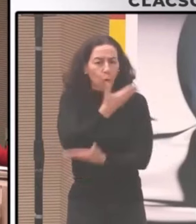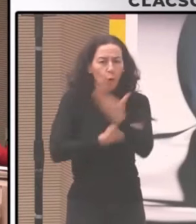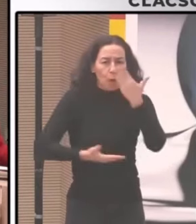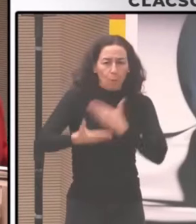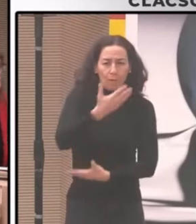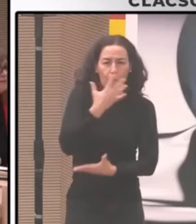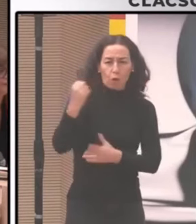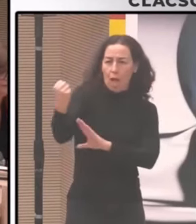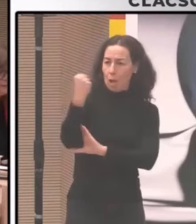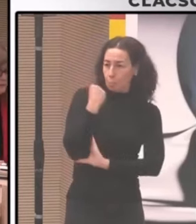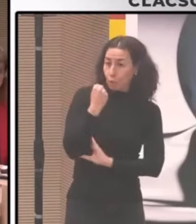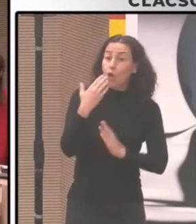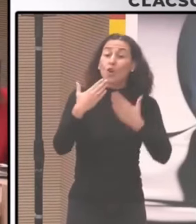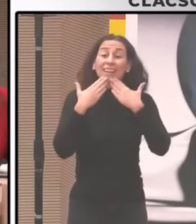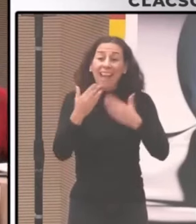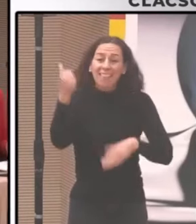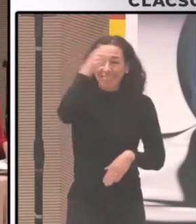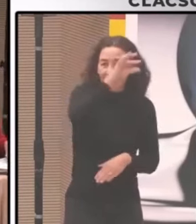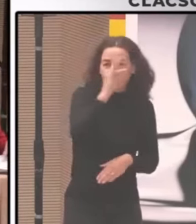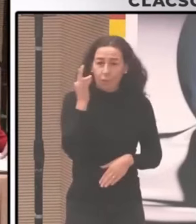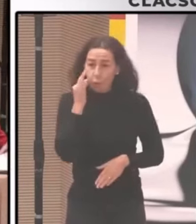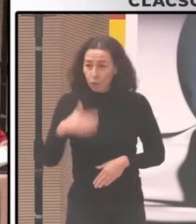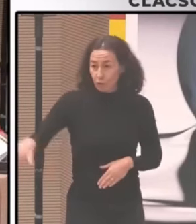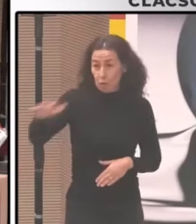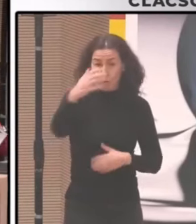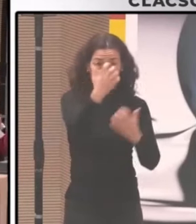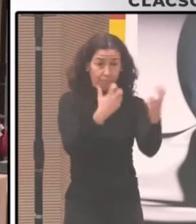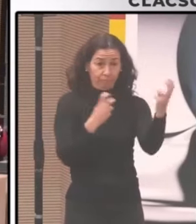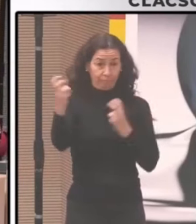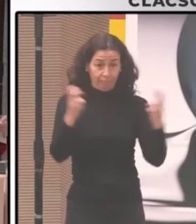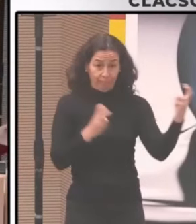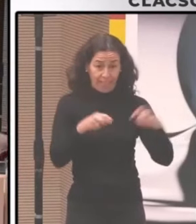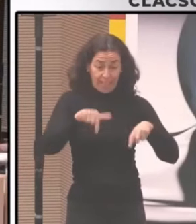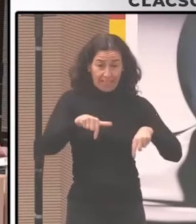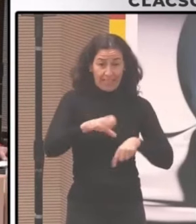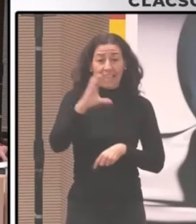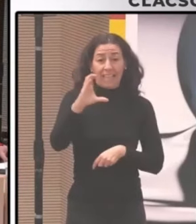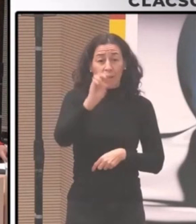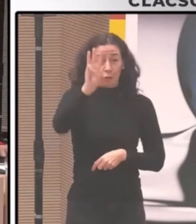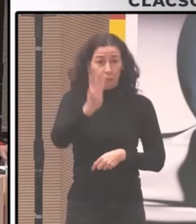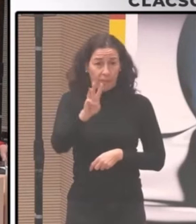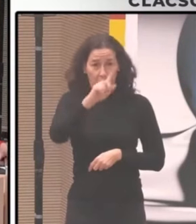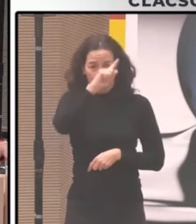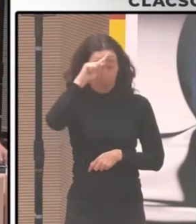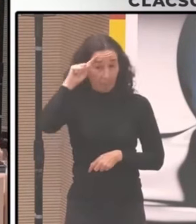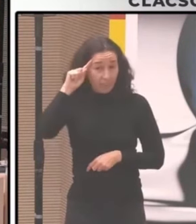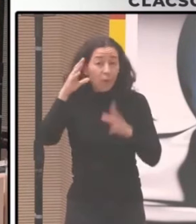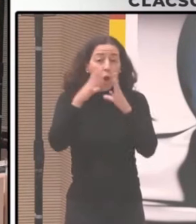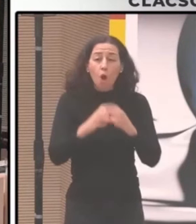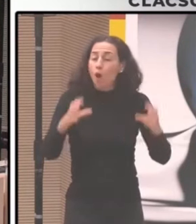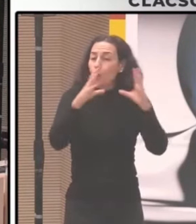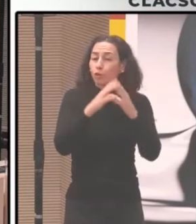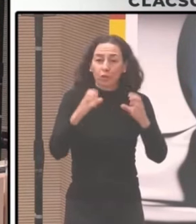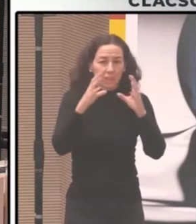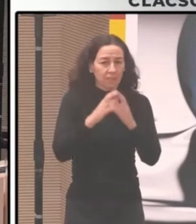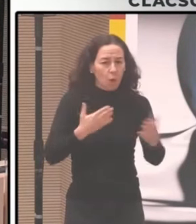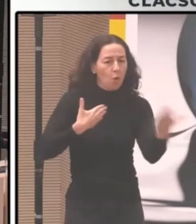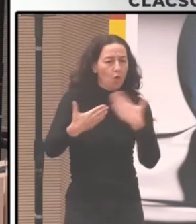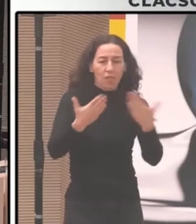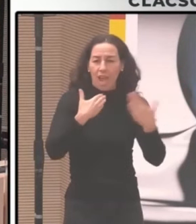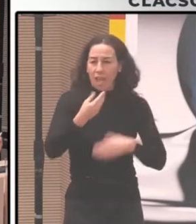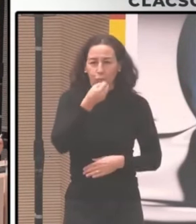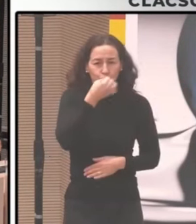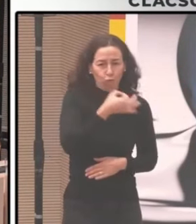integrado ya a la reflexión, sino que esta desigualdad está afectando directamente el